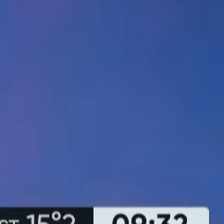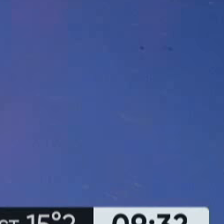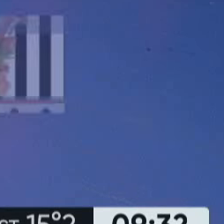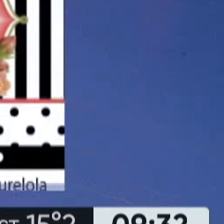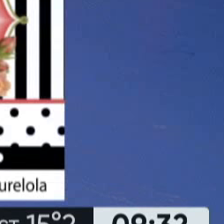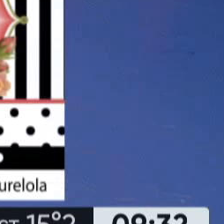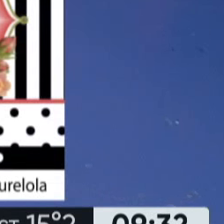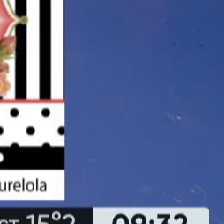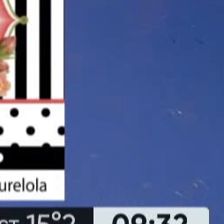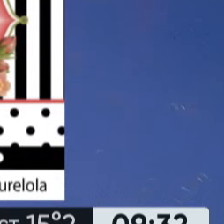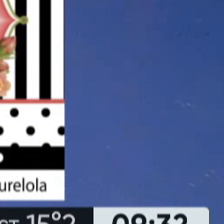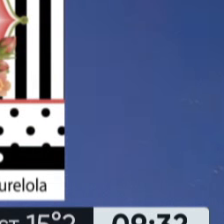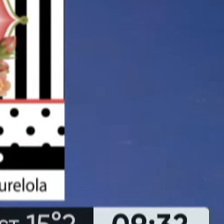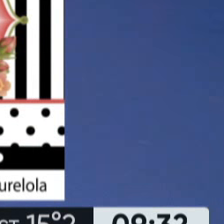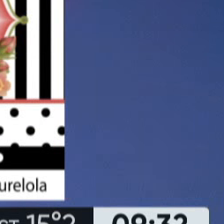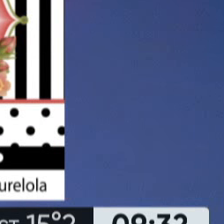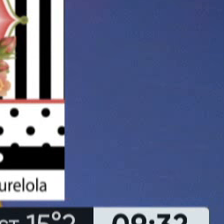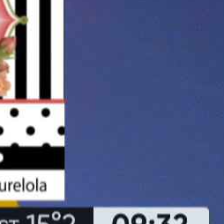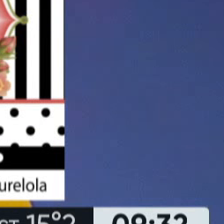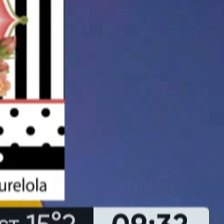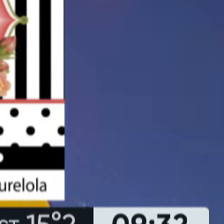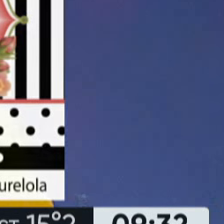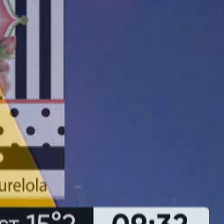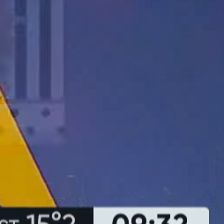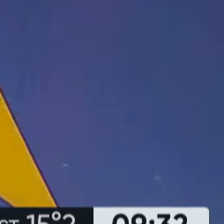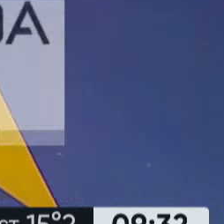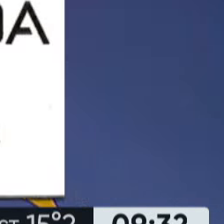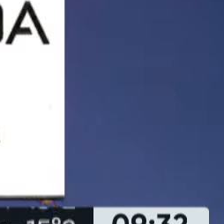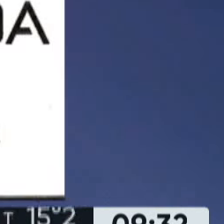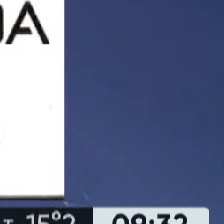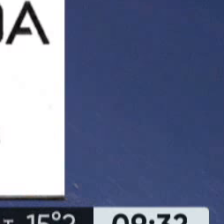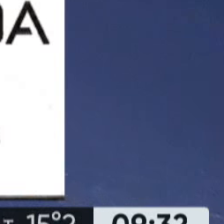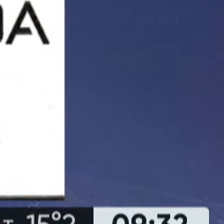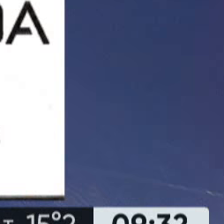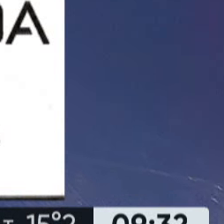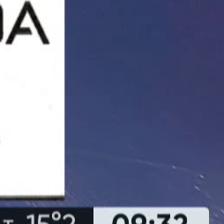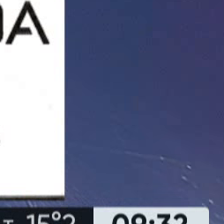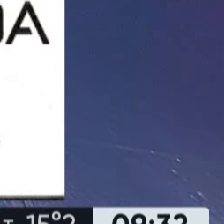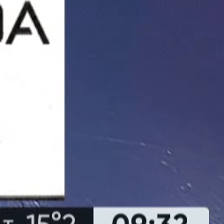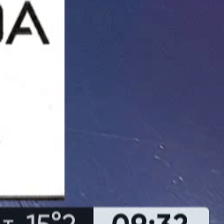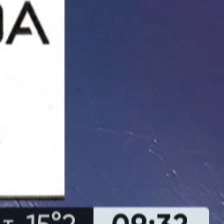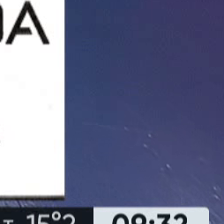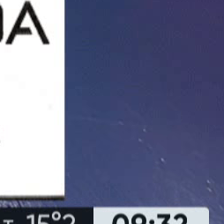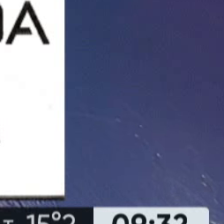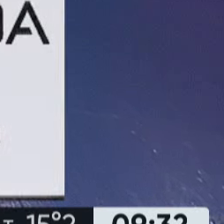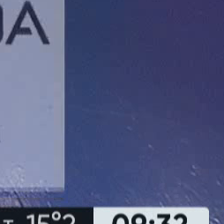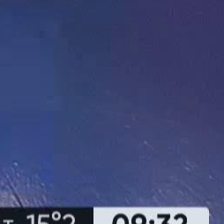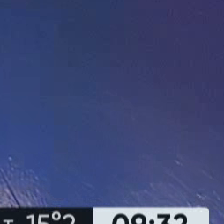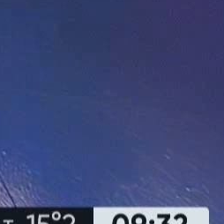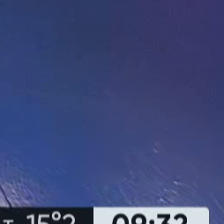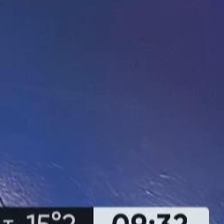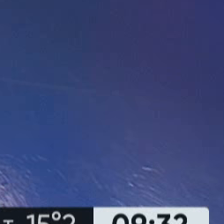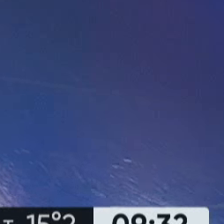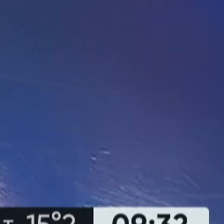No será tan fácil, ya sé qué pasa. No será